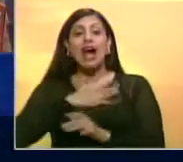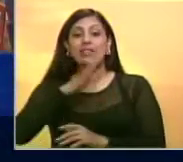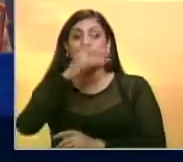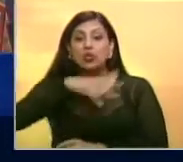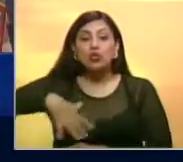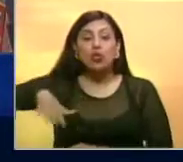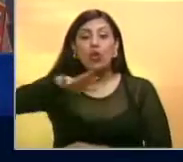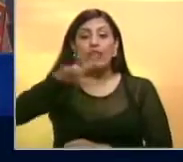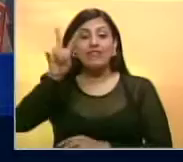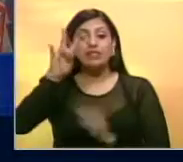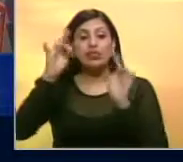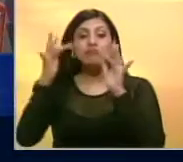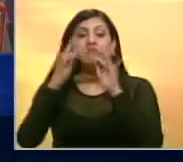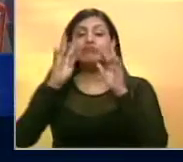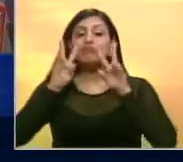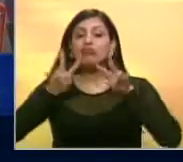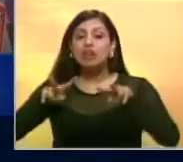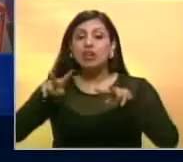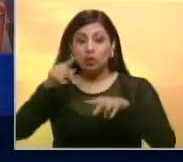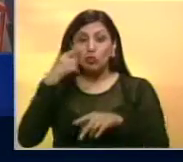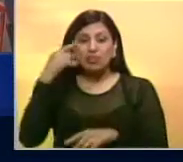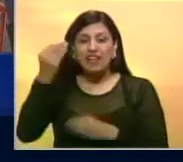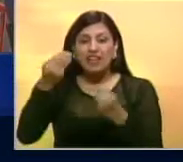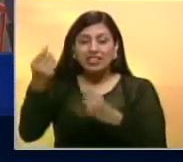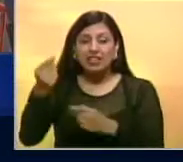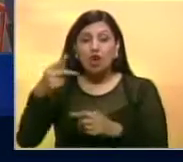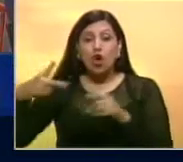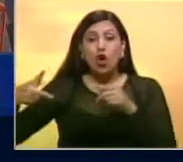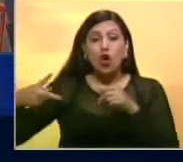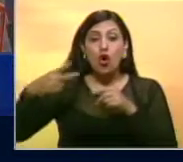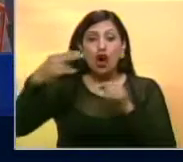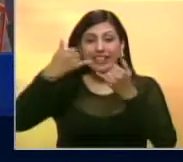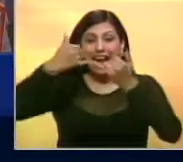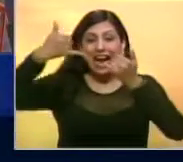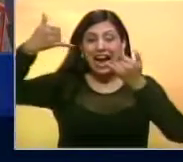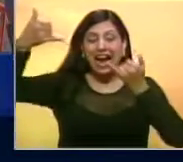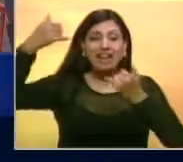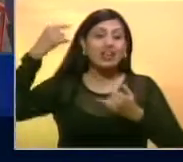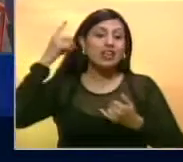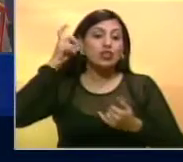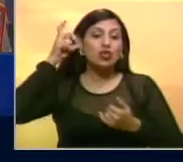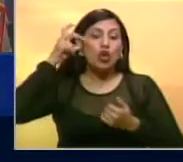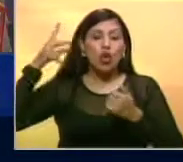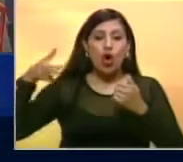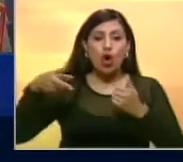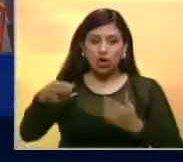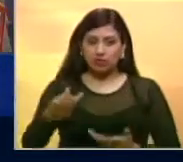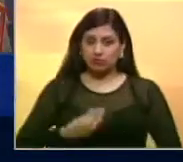que es de toda Venezuela. Usted sabe lo que hicieron, cortaron los cables de sonido del hemiciclo.